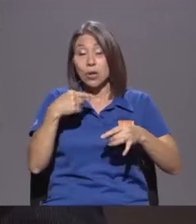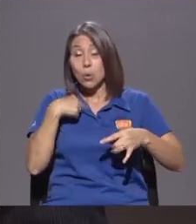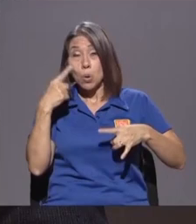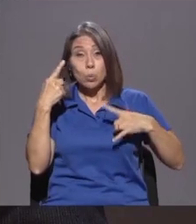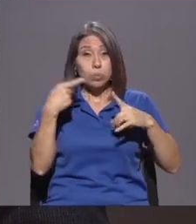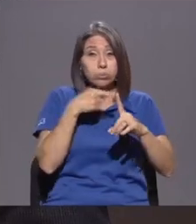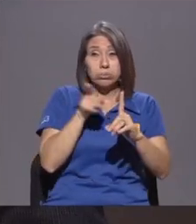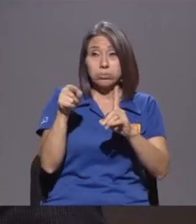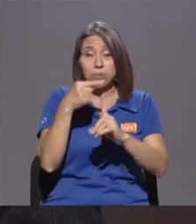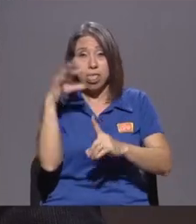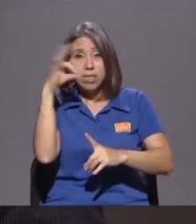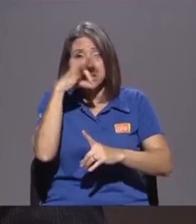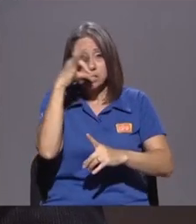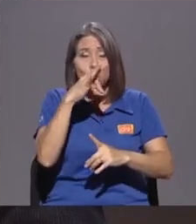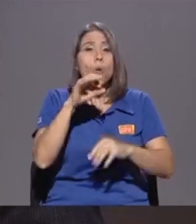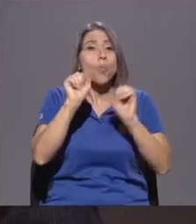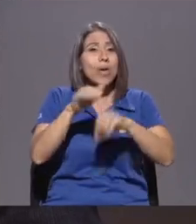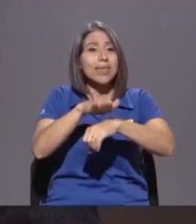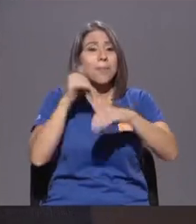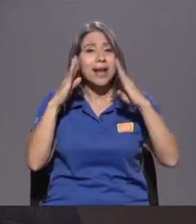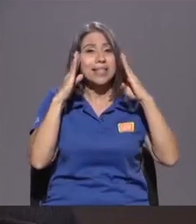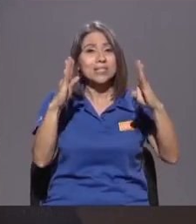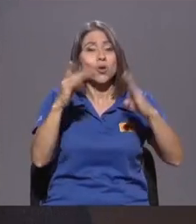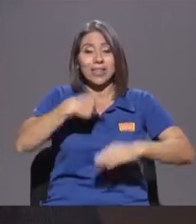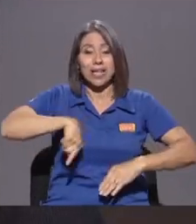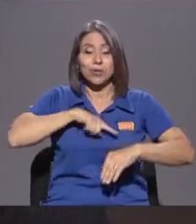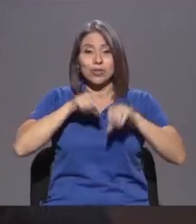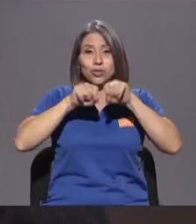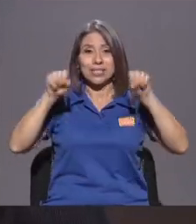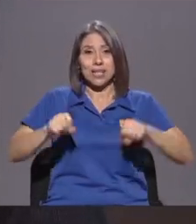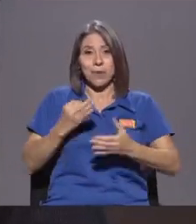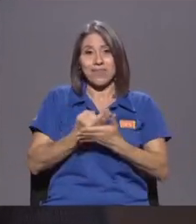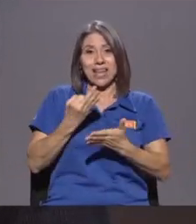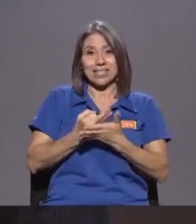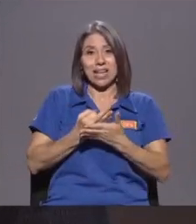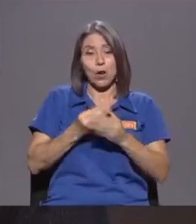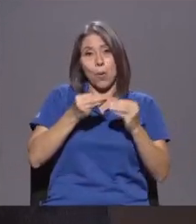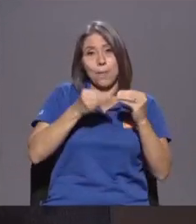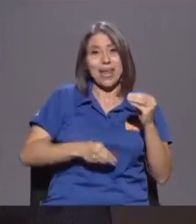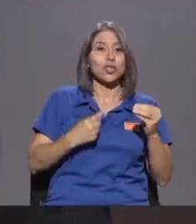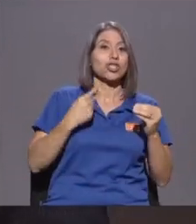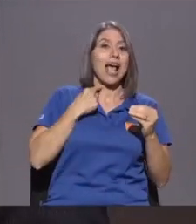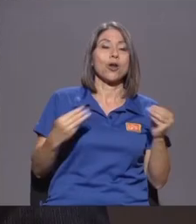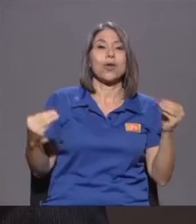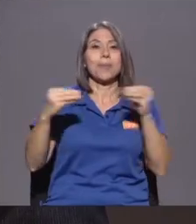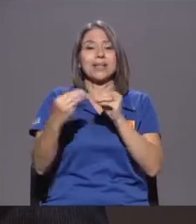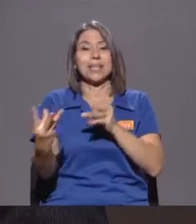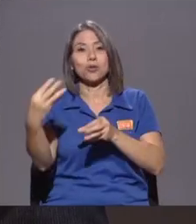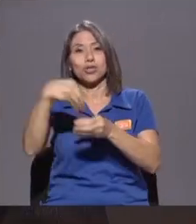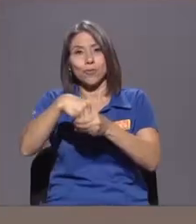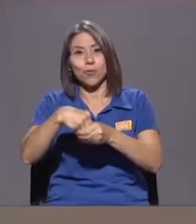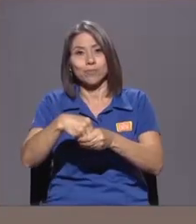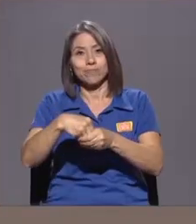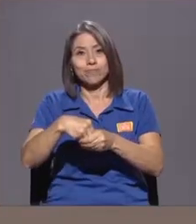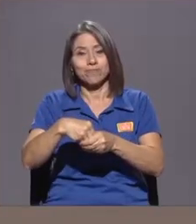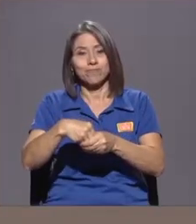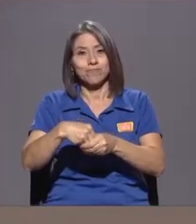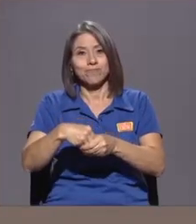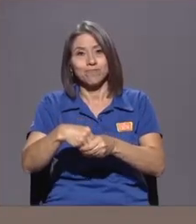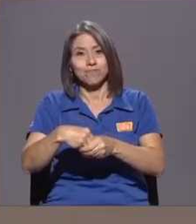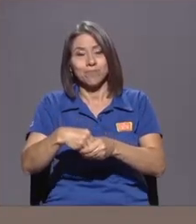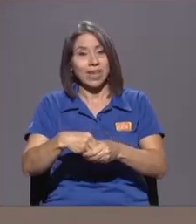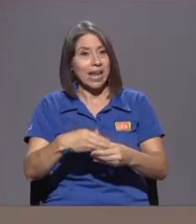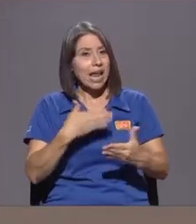atención Sobre la necesidad De que nuestro sistema Financiero Sea como mencionábamos Menos caro Y más inclusivo Qué bueno